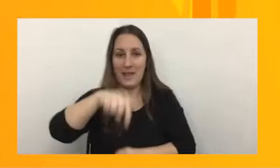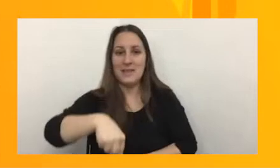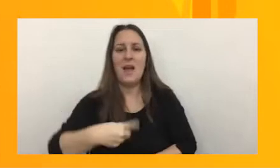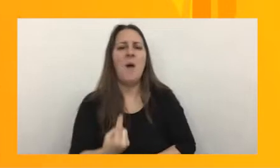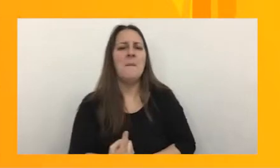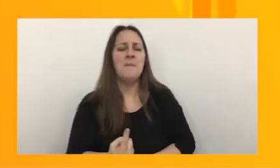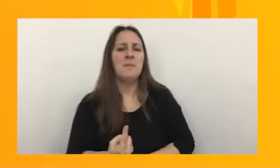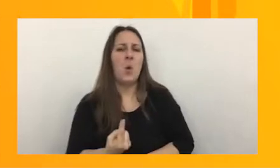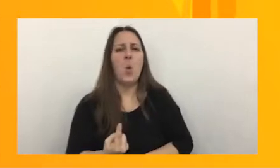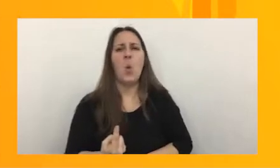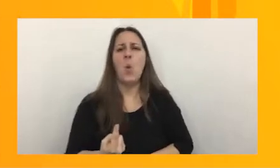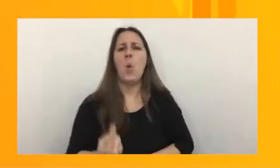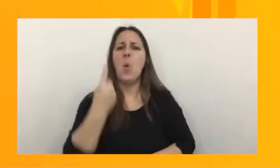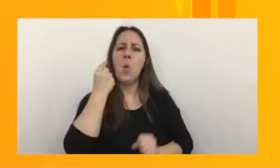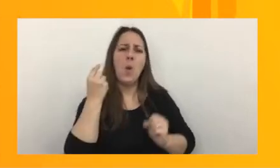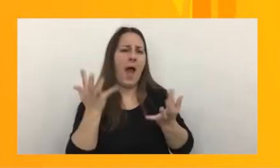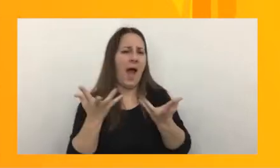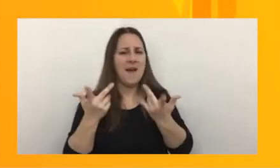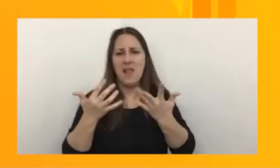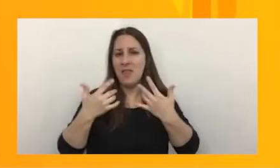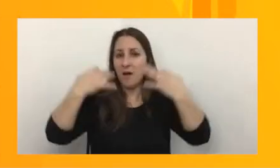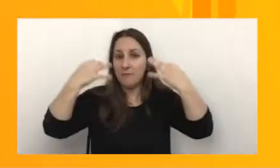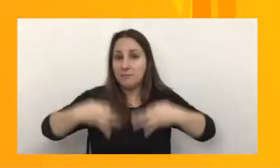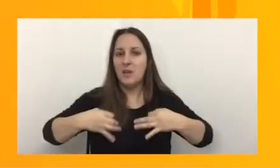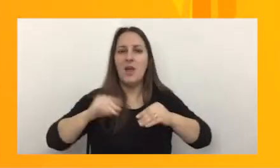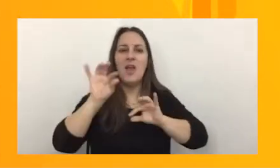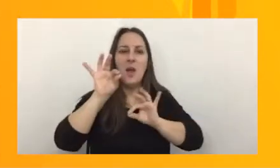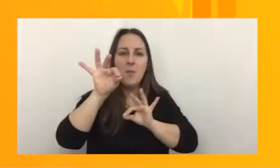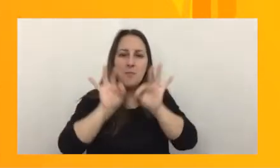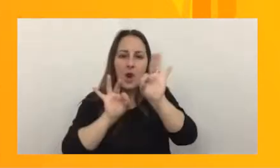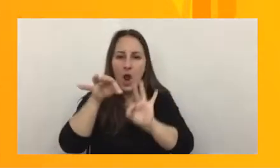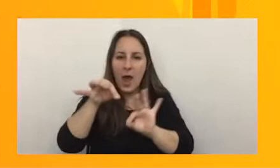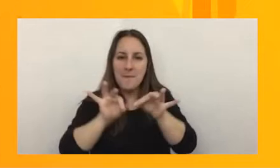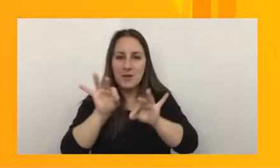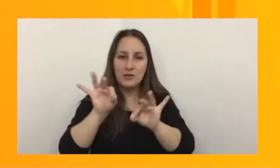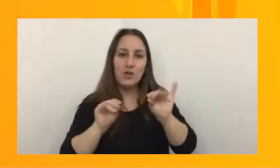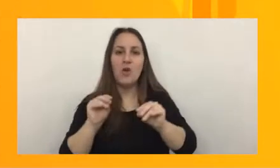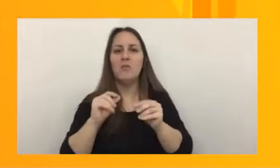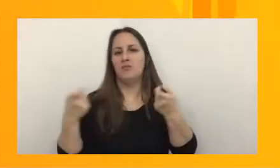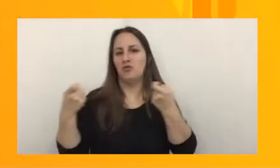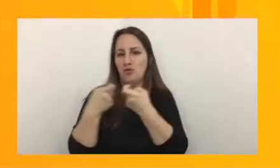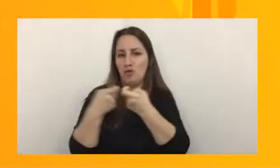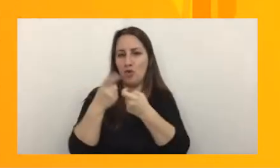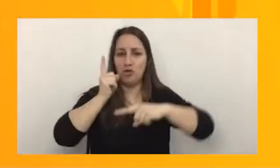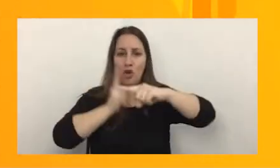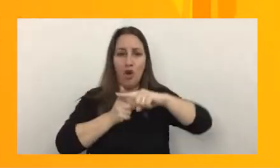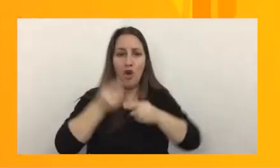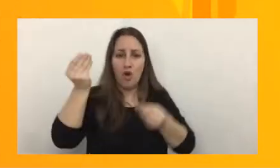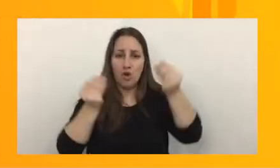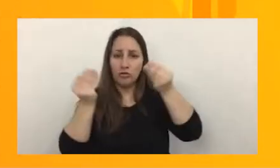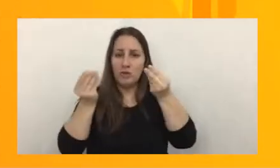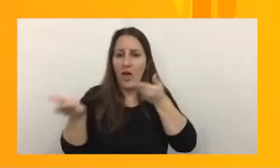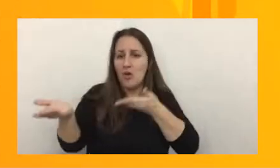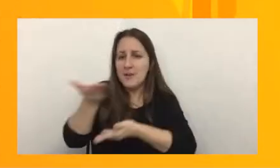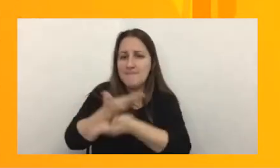las poquísimas si no la única habilidad que tuve que desarrollar además de programar fue interactuar con mis socios contadores para tratar